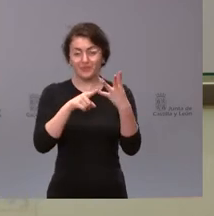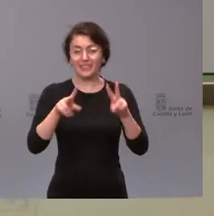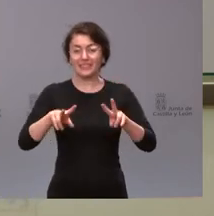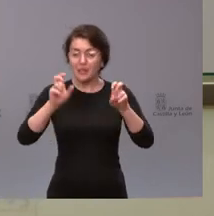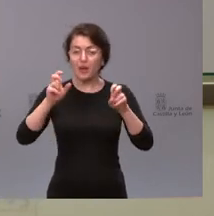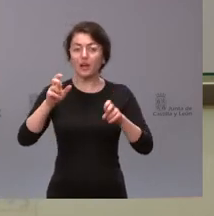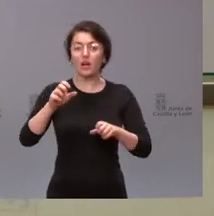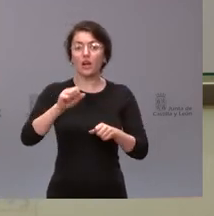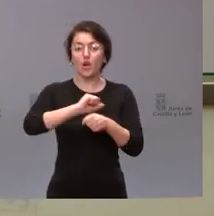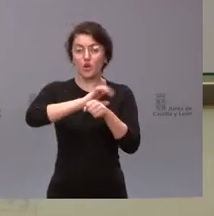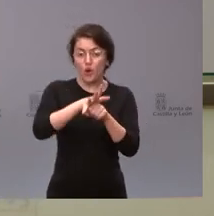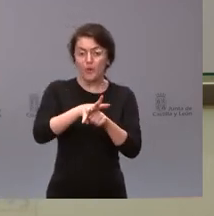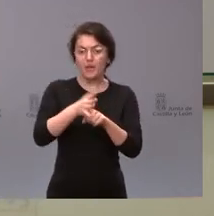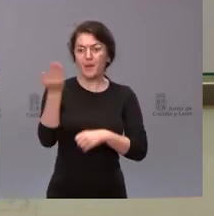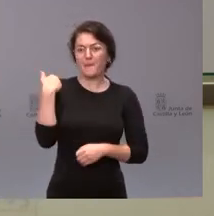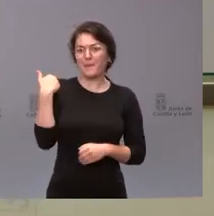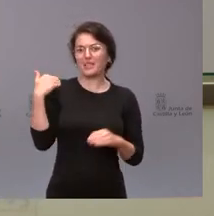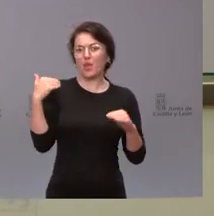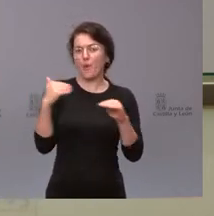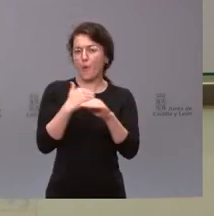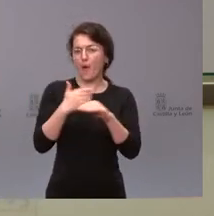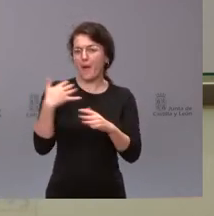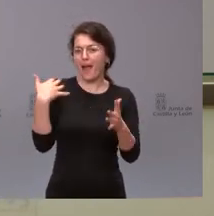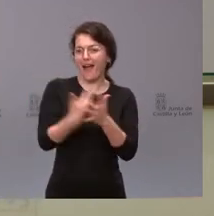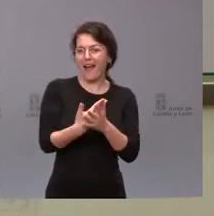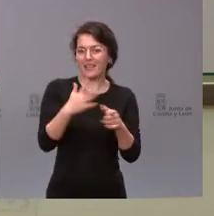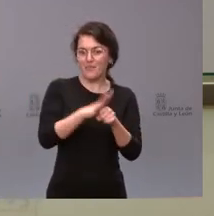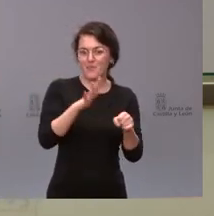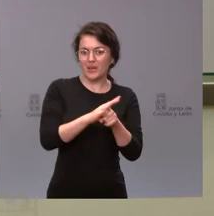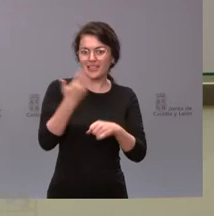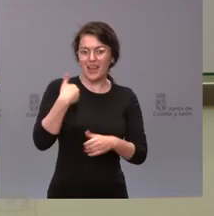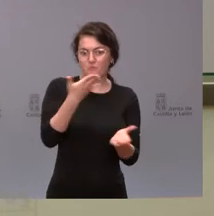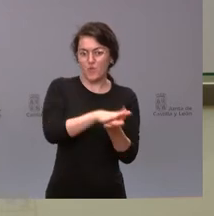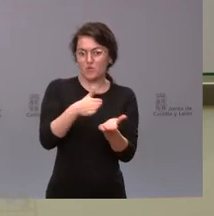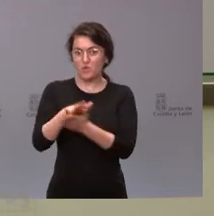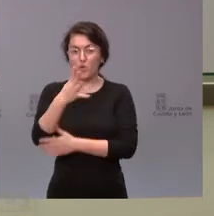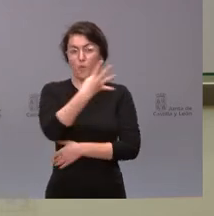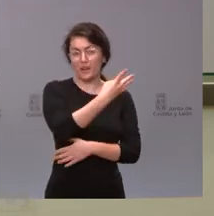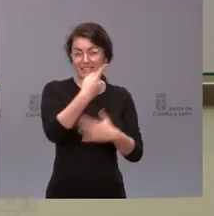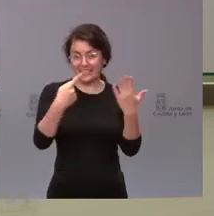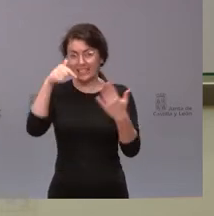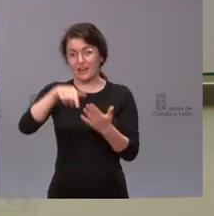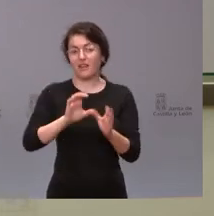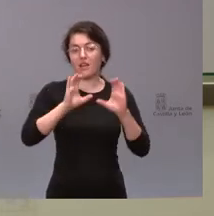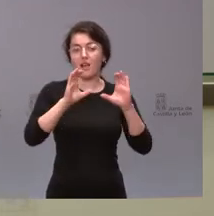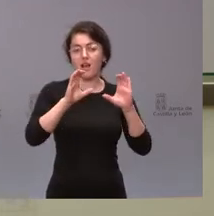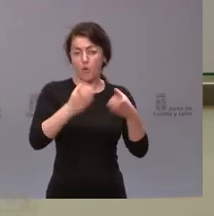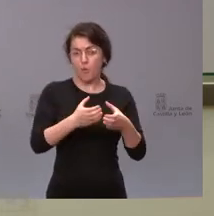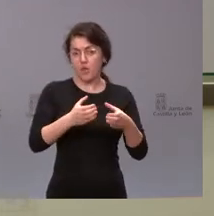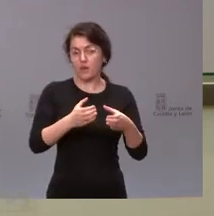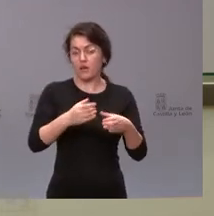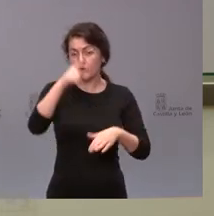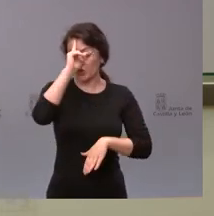hay desde el jueves pasado y solo hasta el martes 46 fallecidos por COVID en la comunidad. No sé qué tipo de